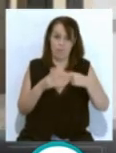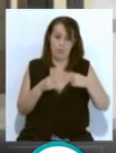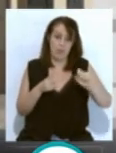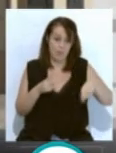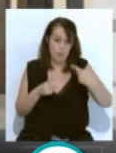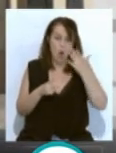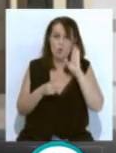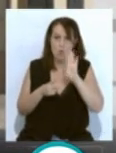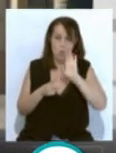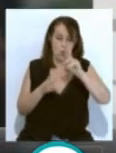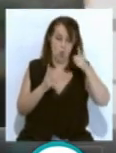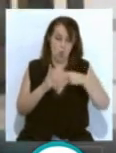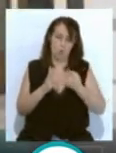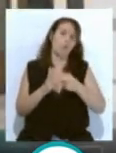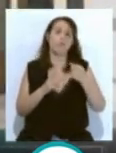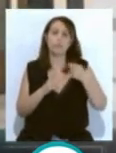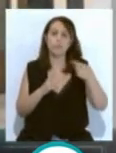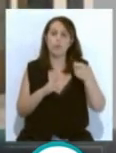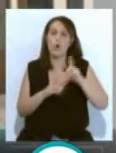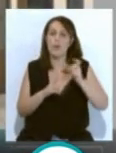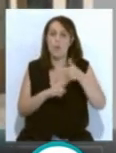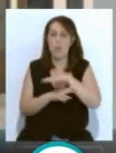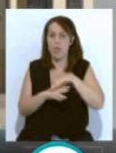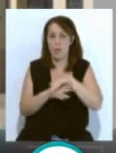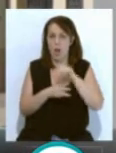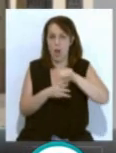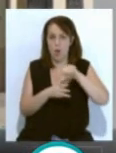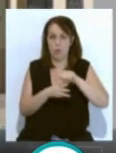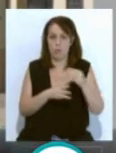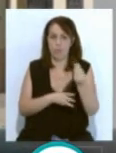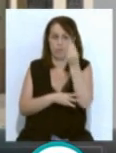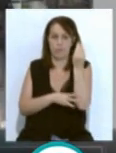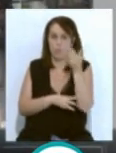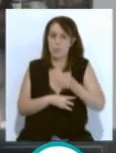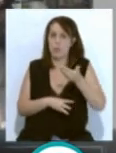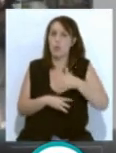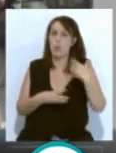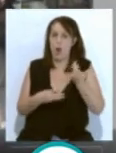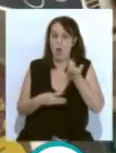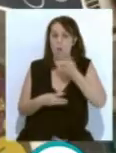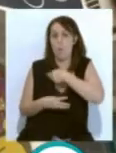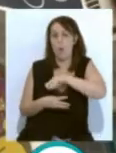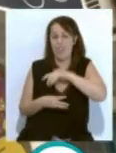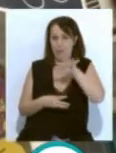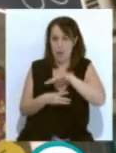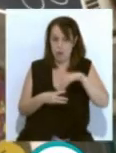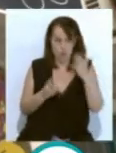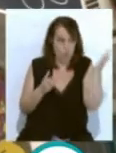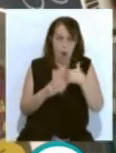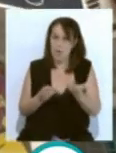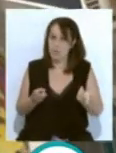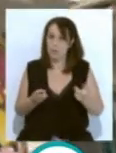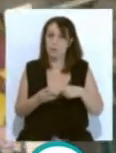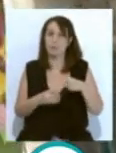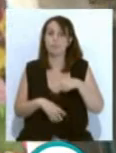contenedores o la eliminación por parte del gobierno municipal de una figura tan importante como es el policía de barrio. Para Fidalgo, el